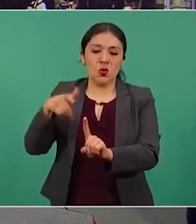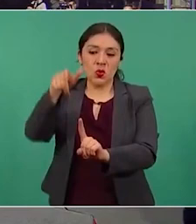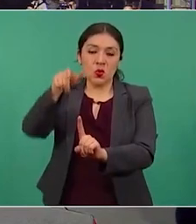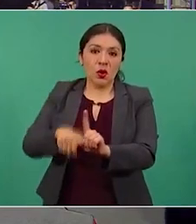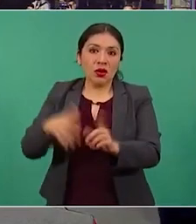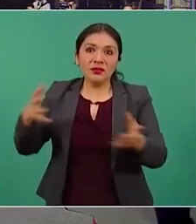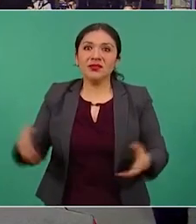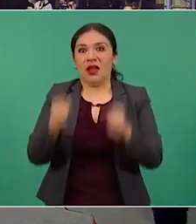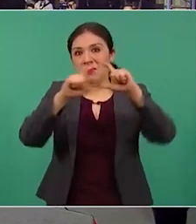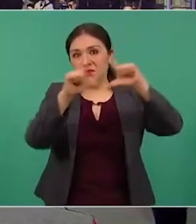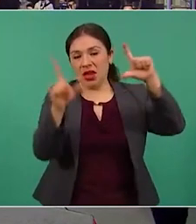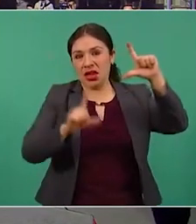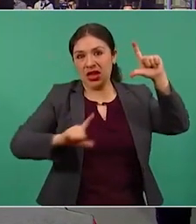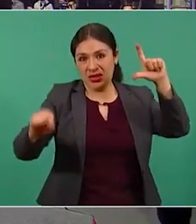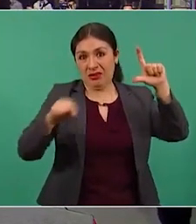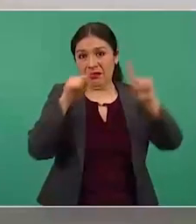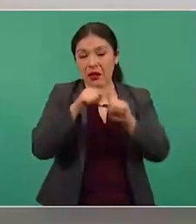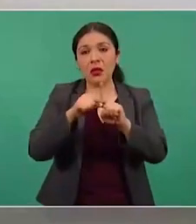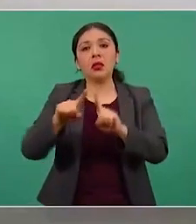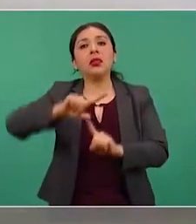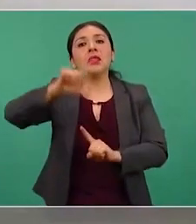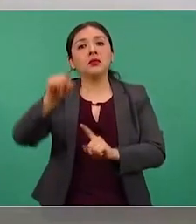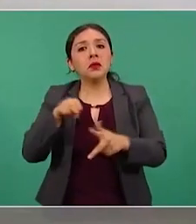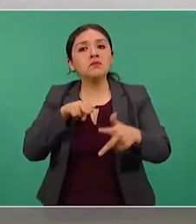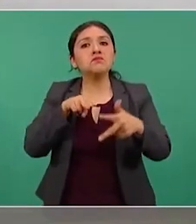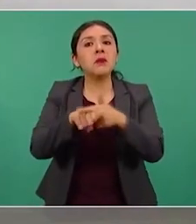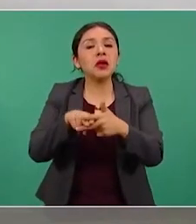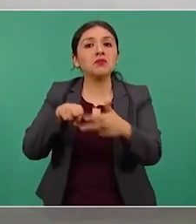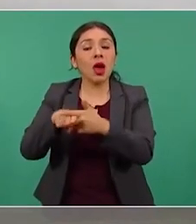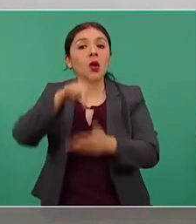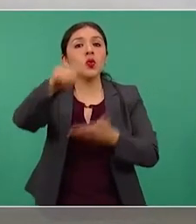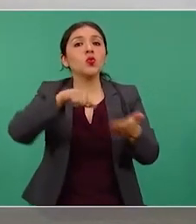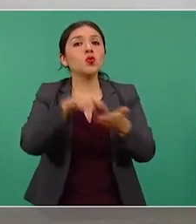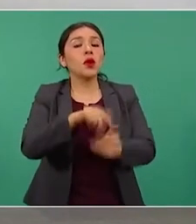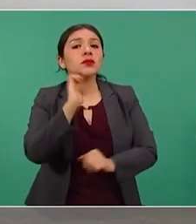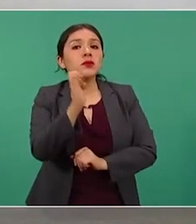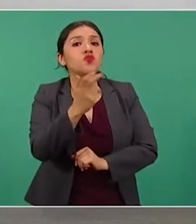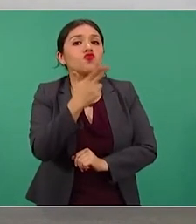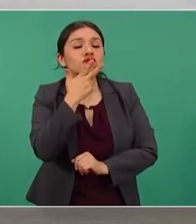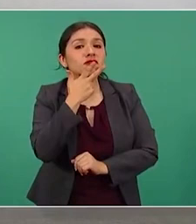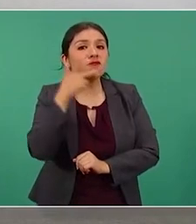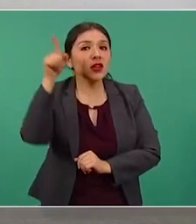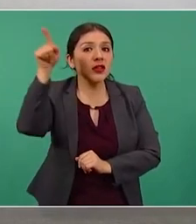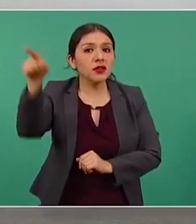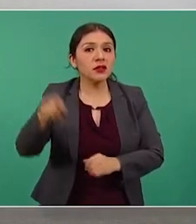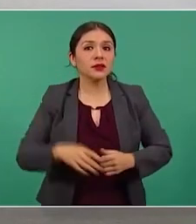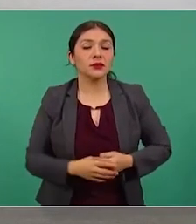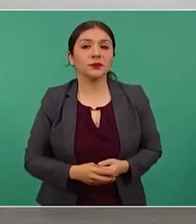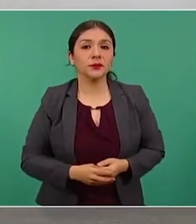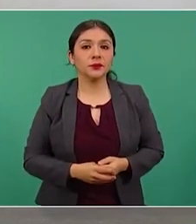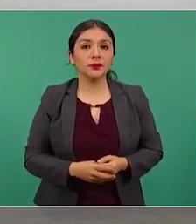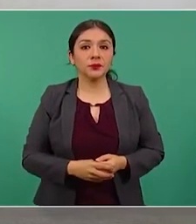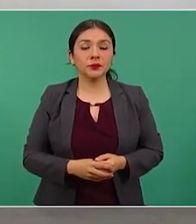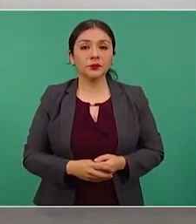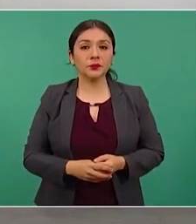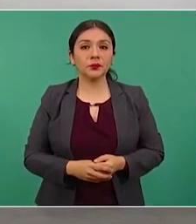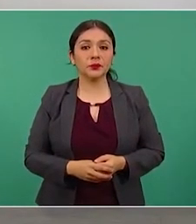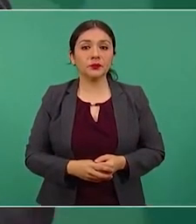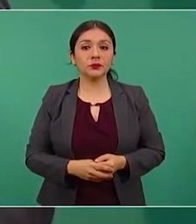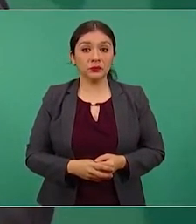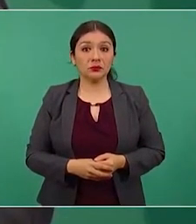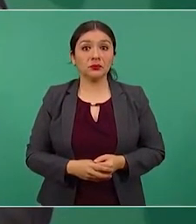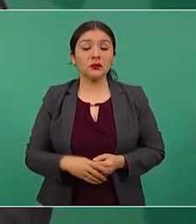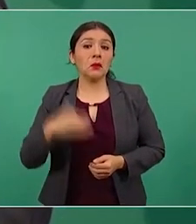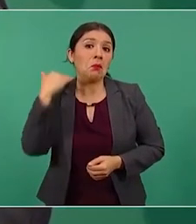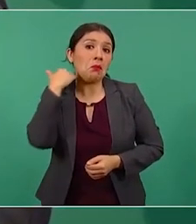en Chihuahua, y le